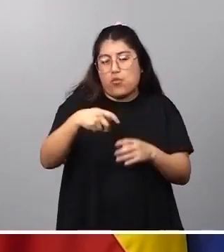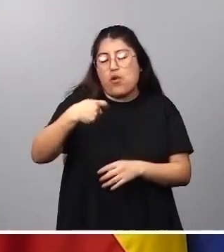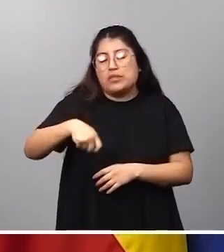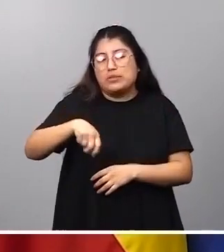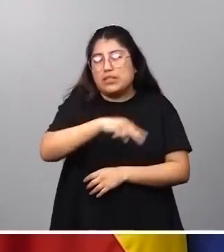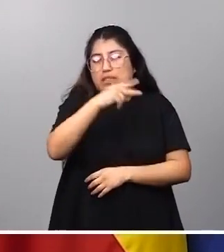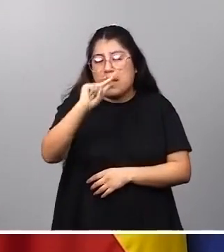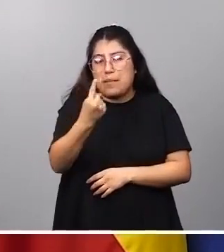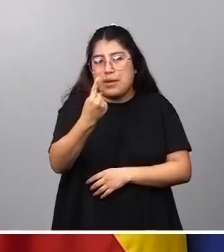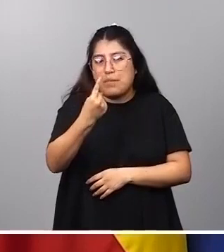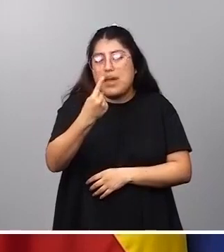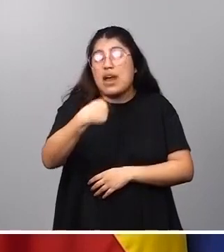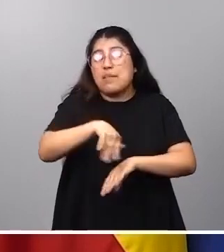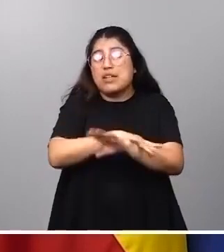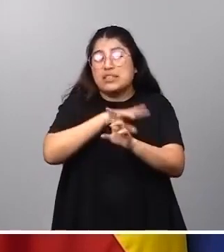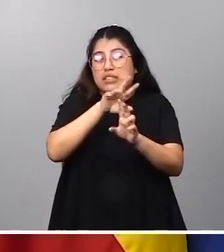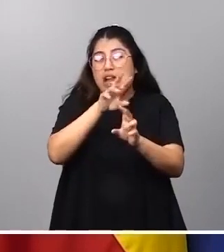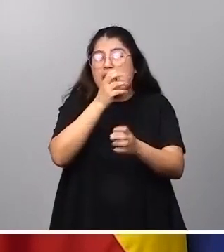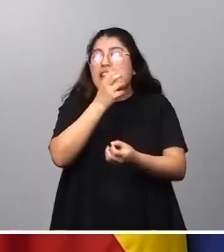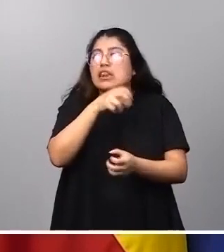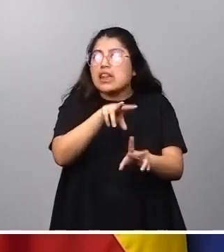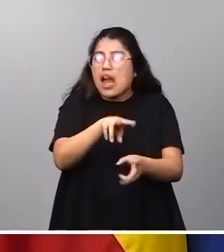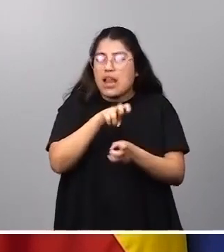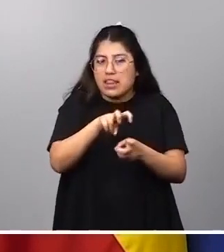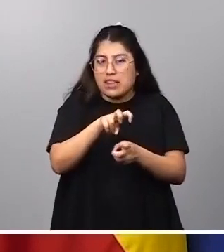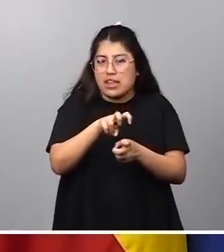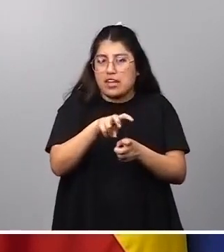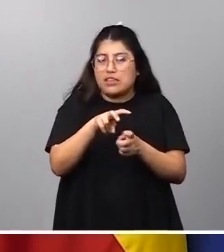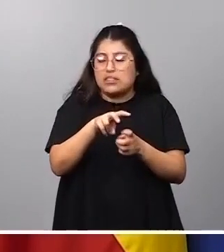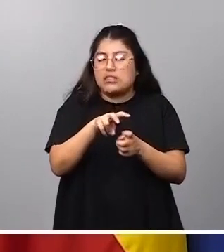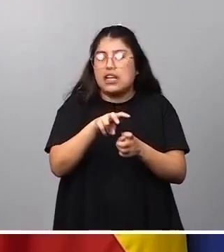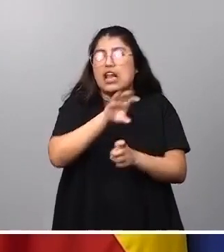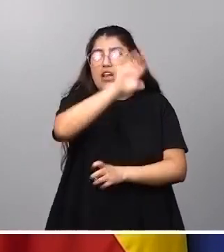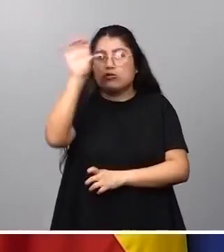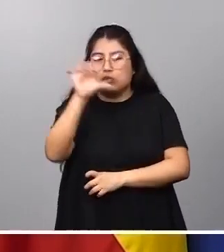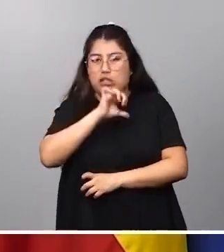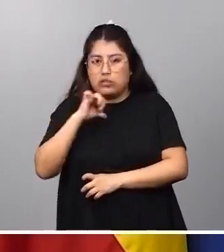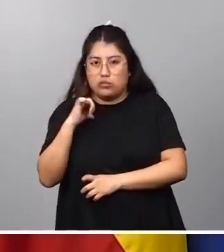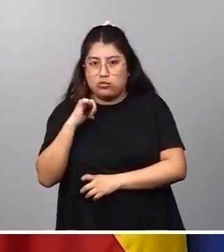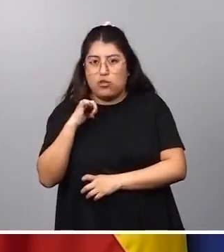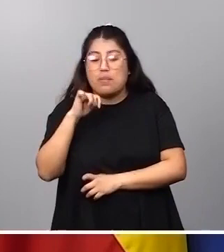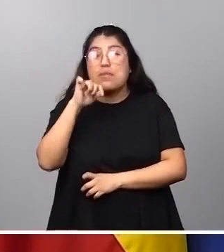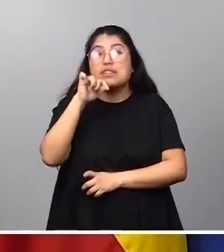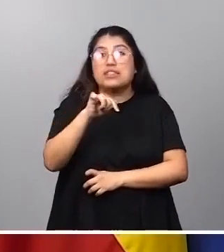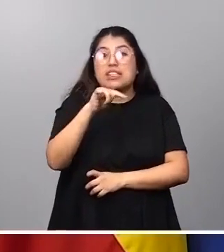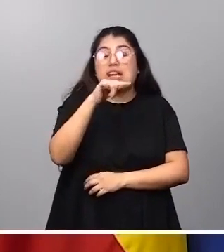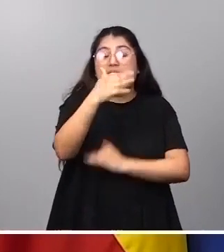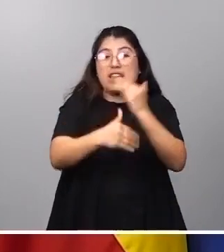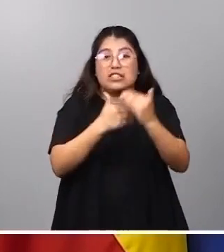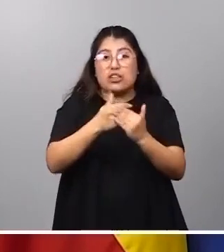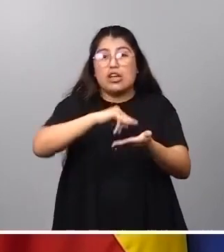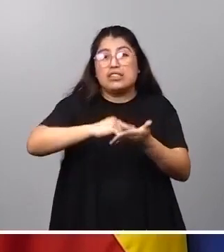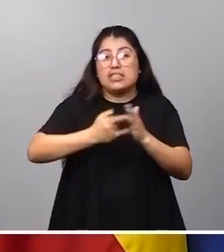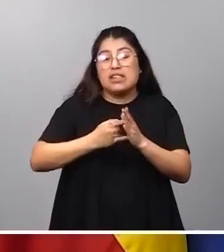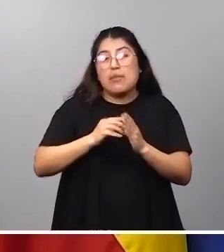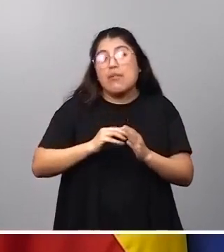primera, la ministra de Hacienda, donde están presentes los consejeros de Hacienda del conjunto de las comunidades autónomas y donde debe desarrollarse esa reforma del sistema